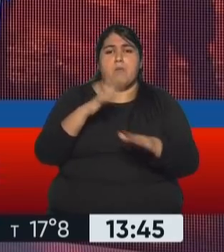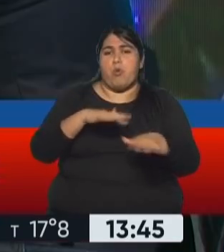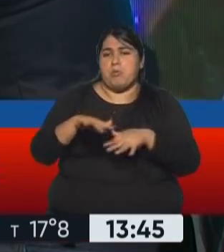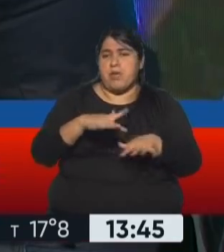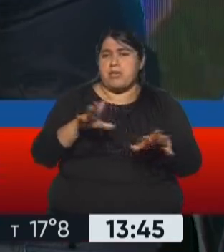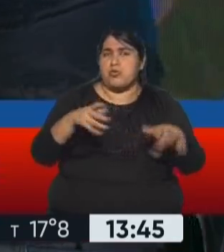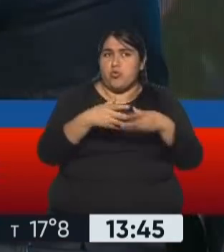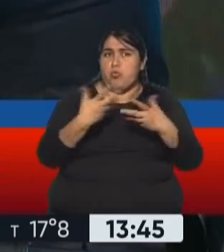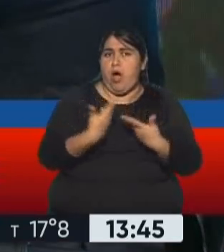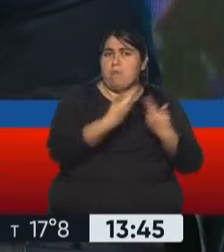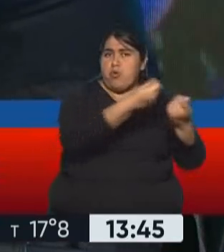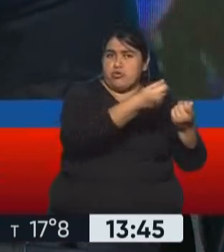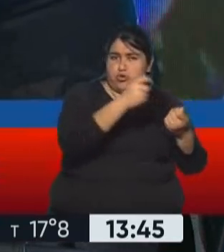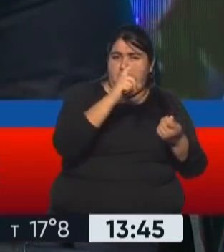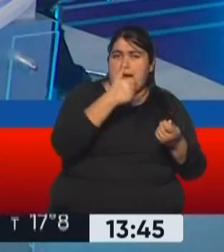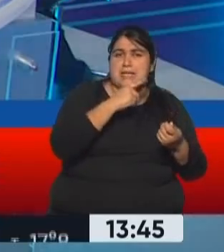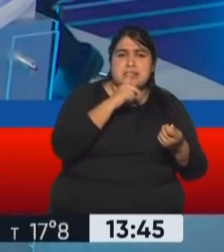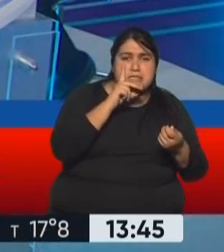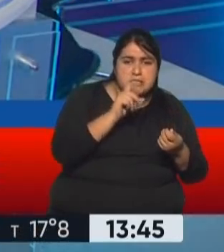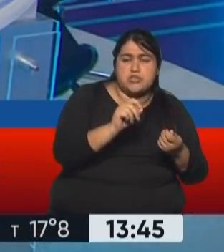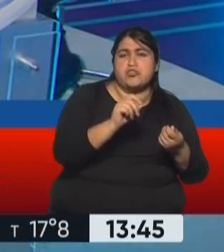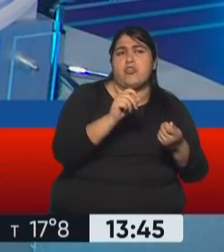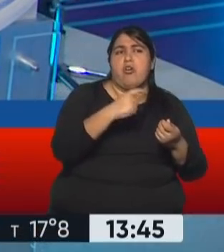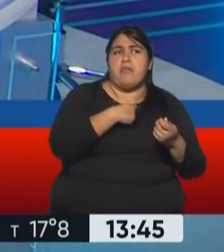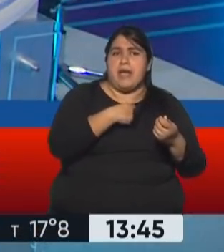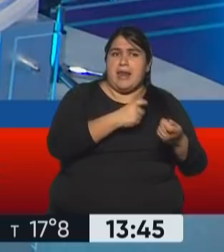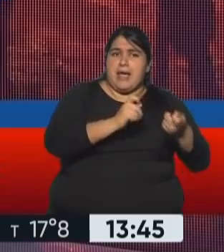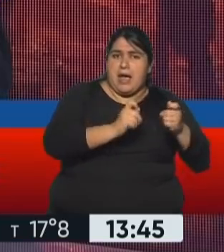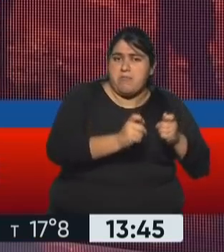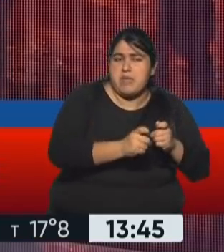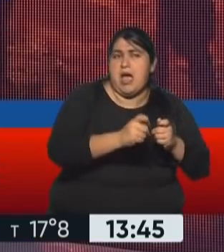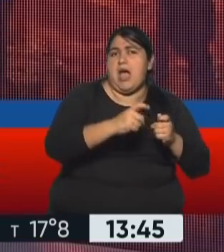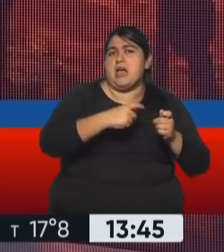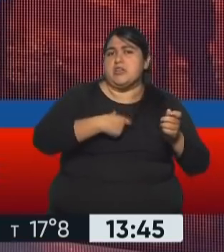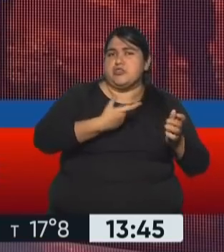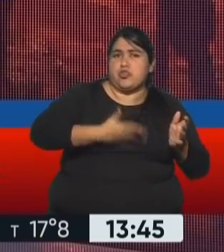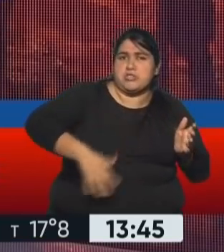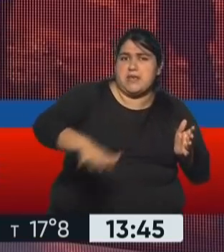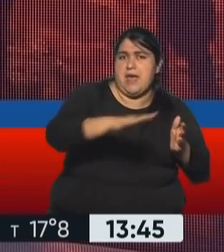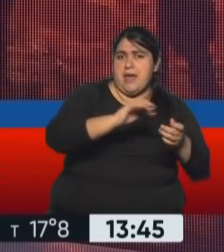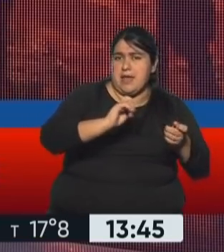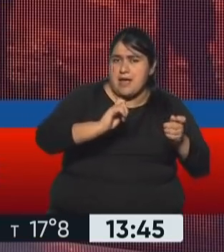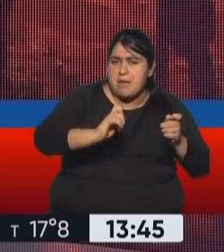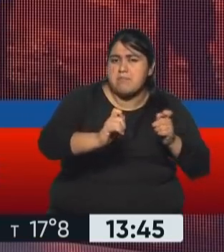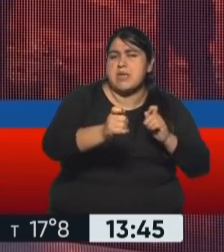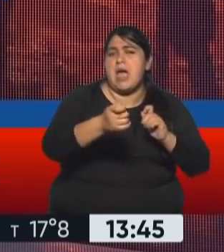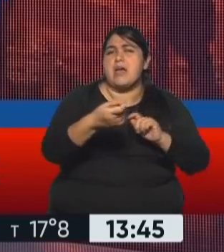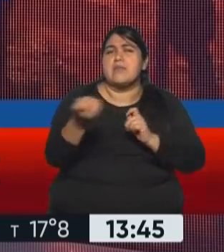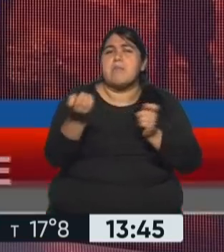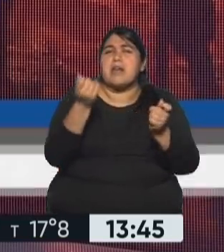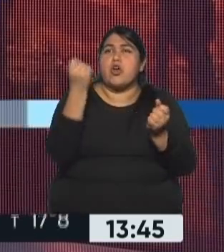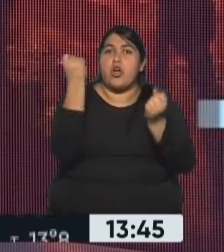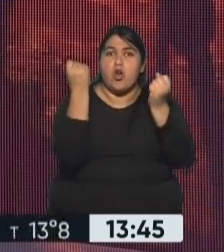que acompaña a Pedro Castillo, de cambiar, de transformar la sociedad a través del manejo del poder